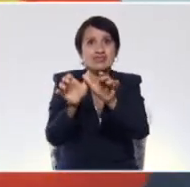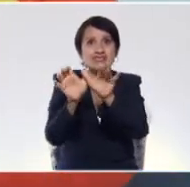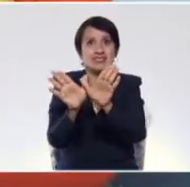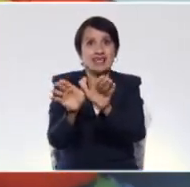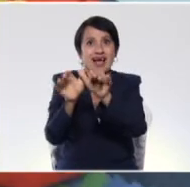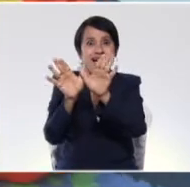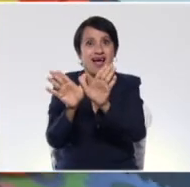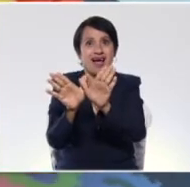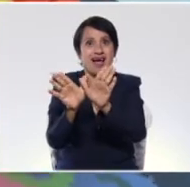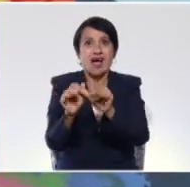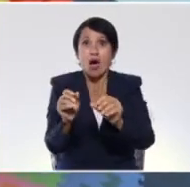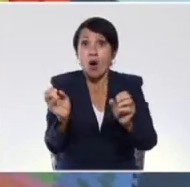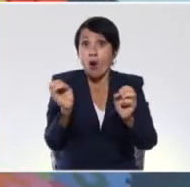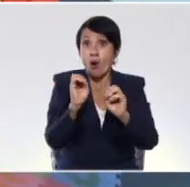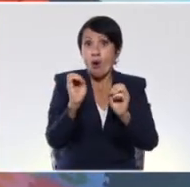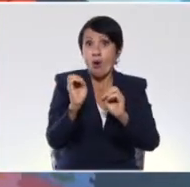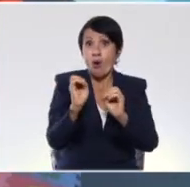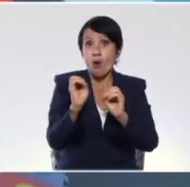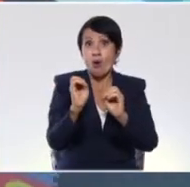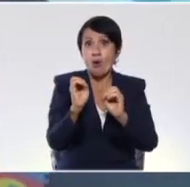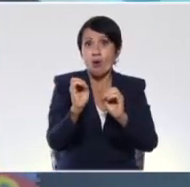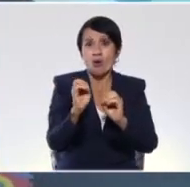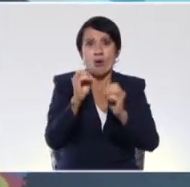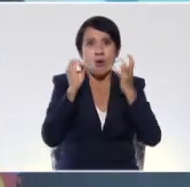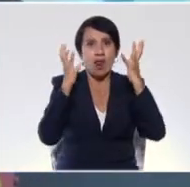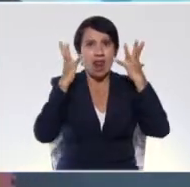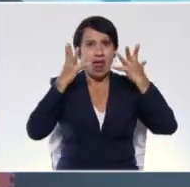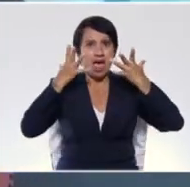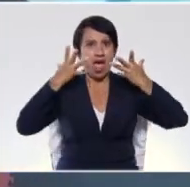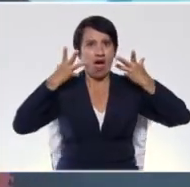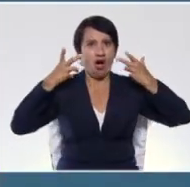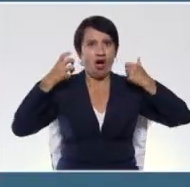O un león.